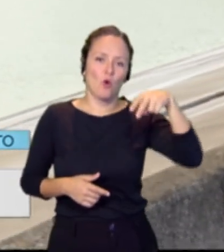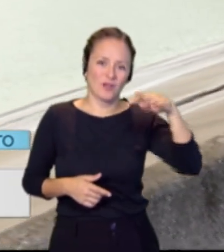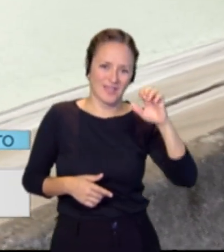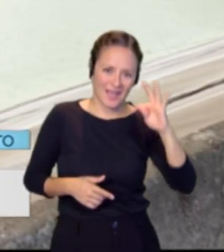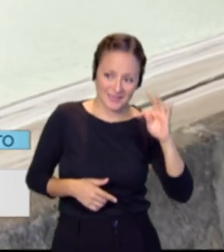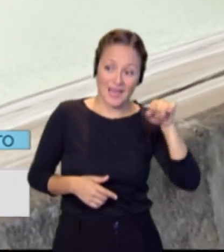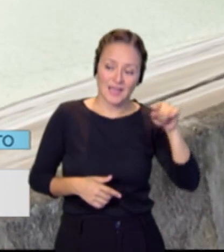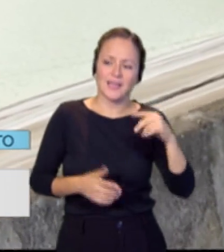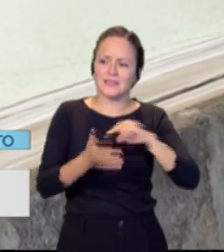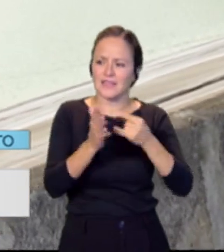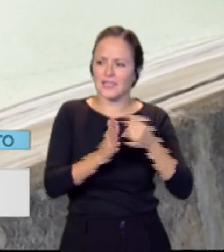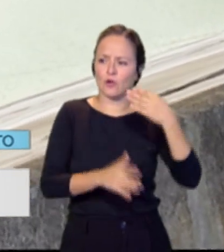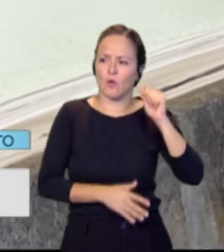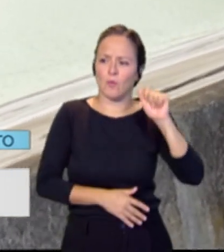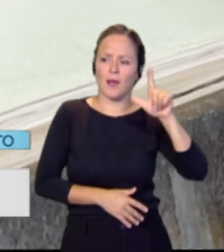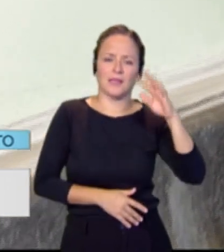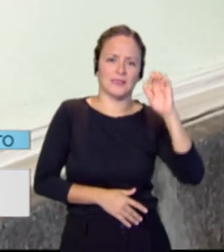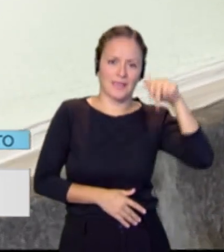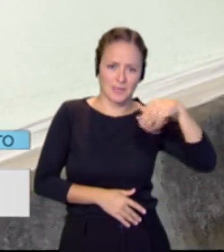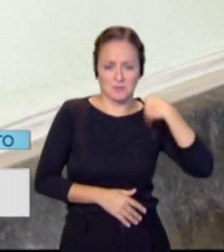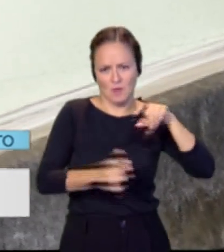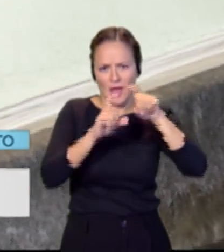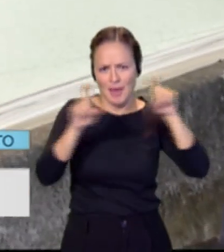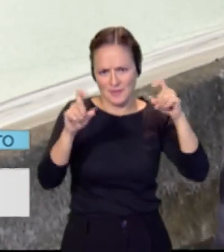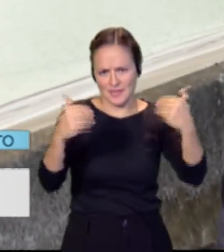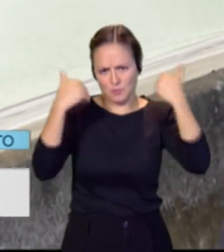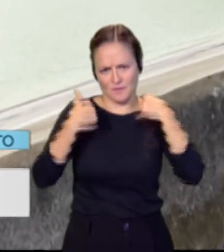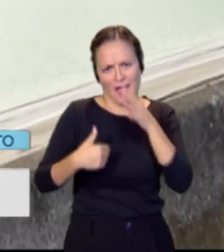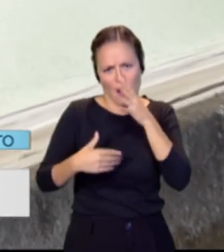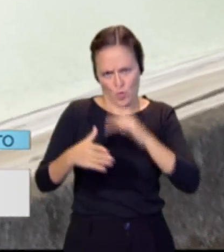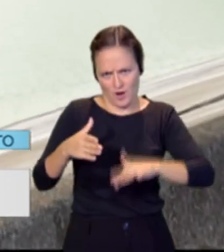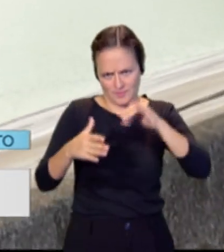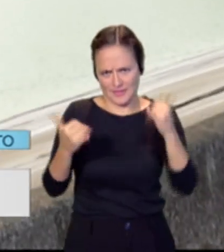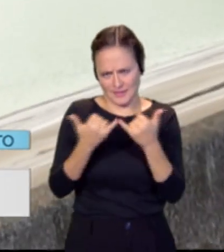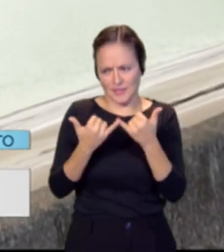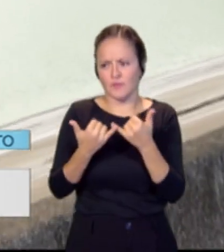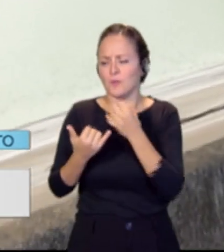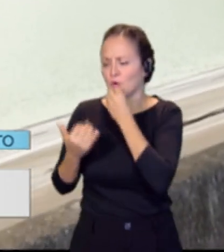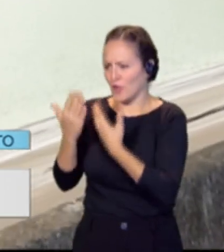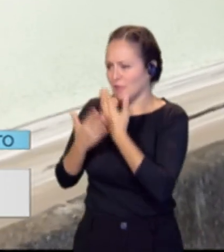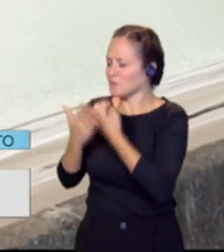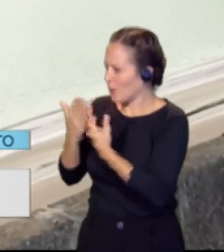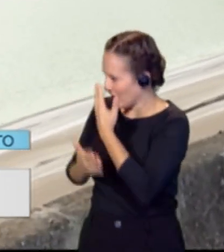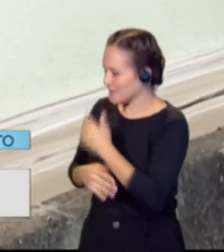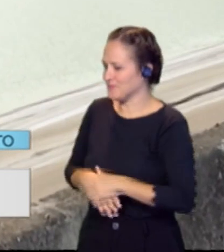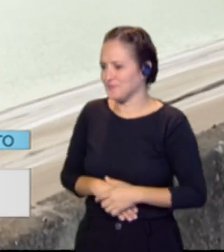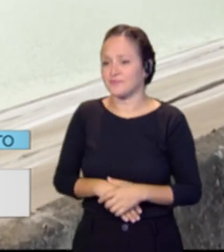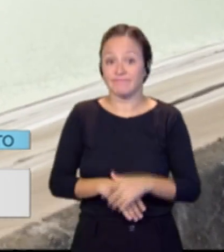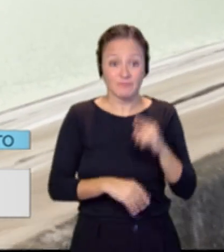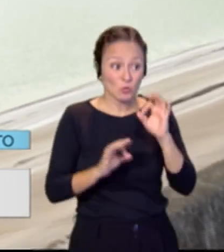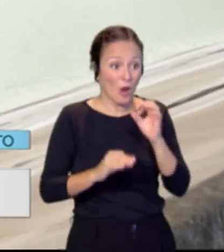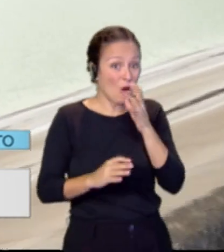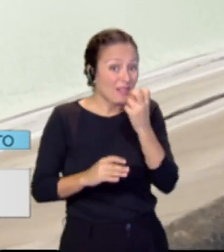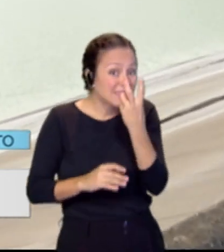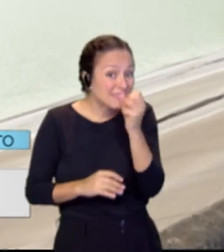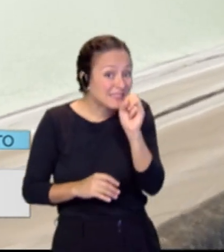suministra agua del cabildo de Tenerife. Fernando, muy buenos días. ¿Qué tal? Buenos días, hola. Bueno, hablábamos de que este embalse, precisamente de Los Realejos, se encuentra al 13%. Me